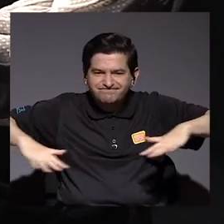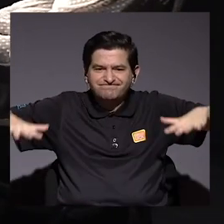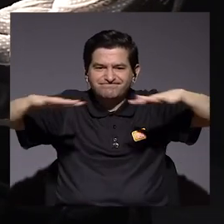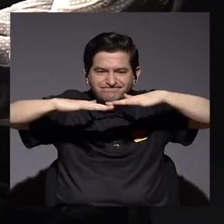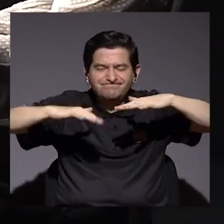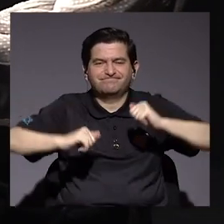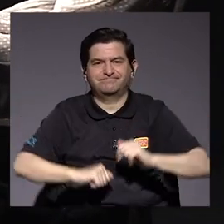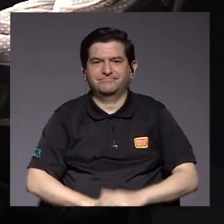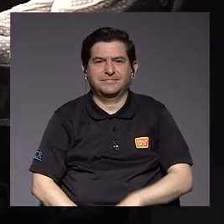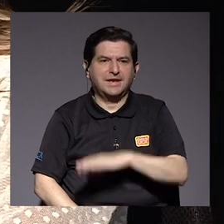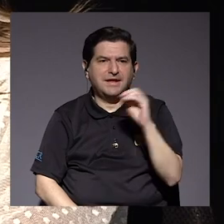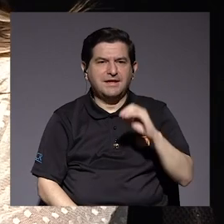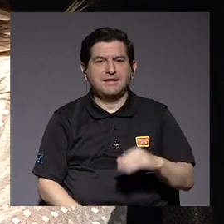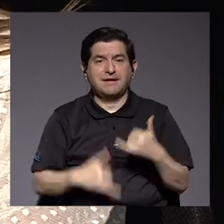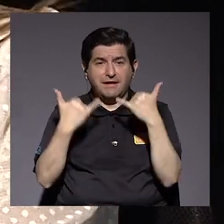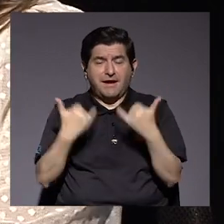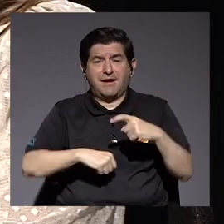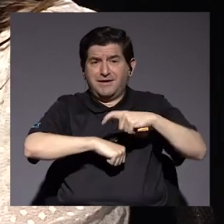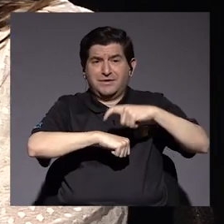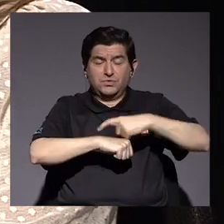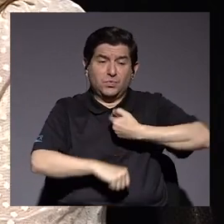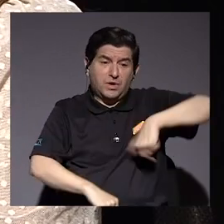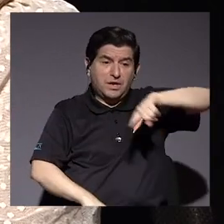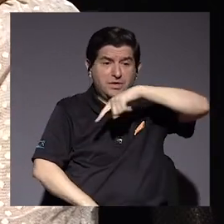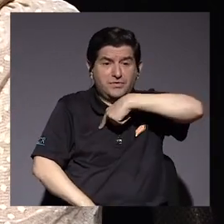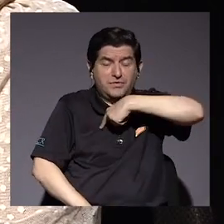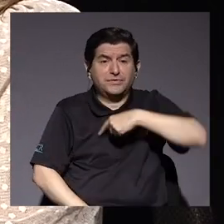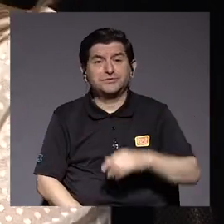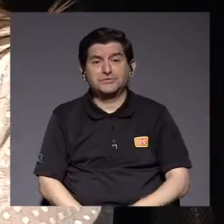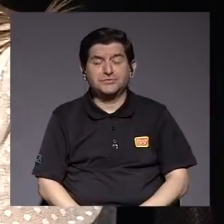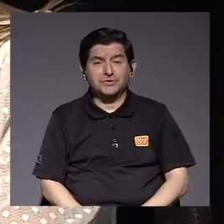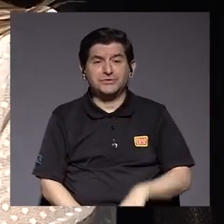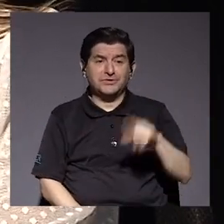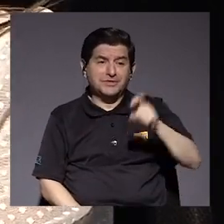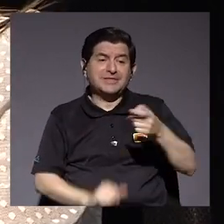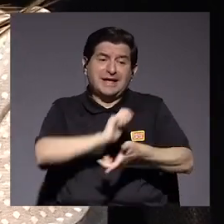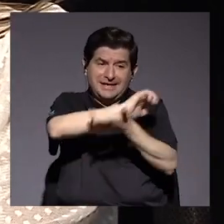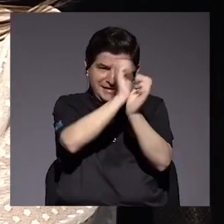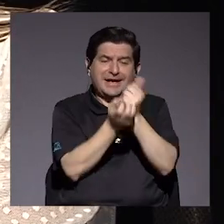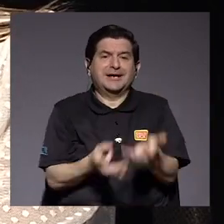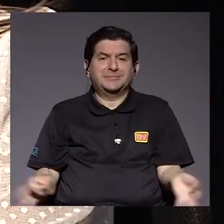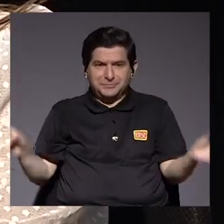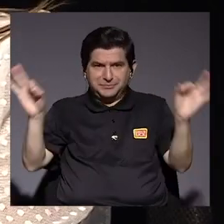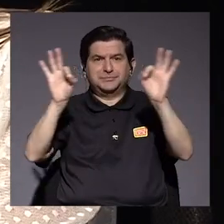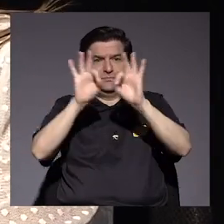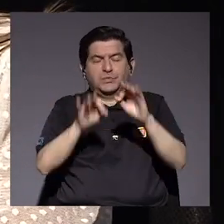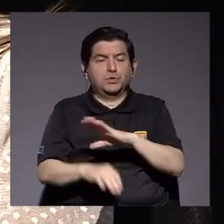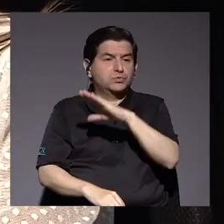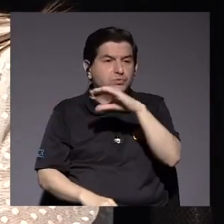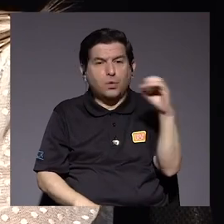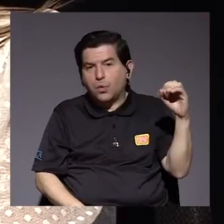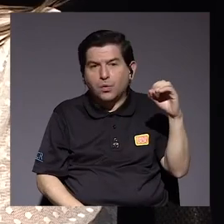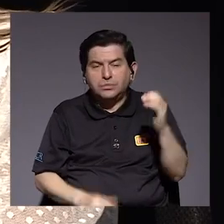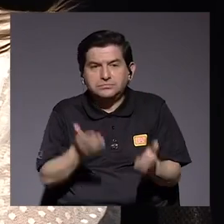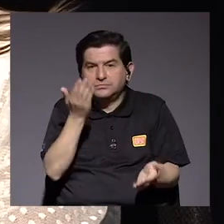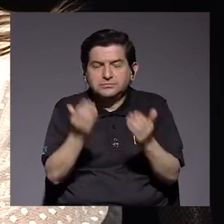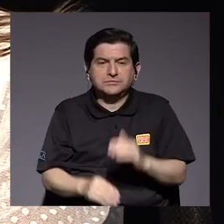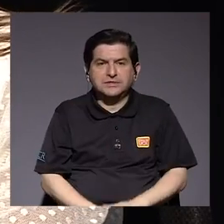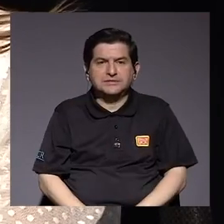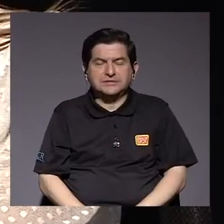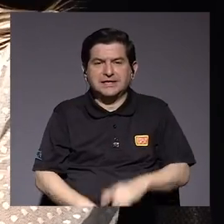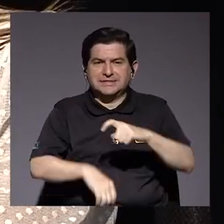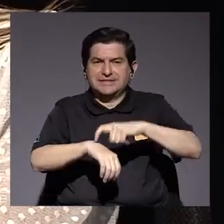complicado un poco el escenario. Y estos días después nos ha tocado y nos va a tocar hacer cambios importantes o